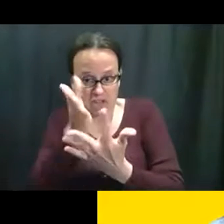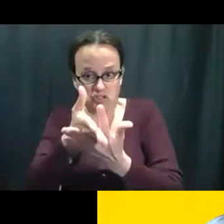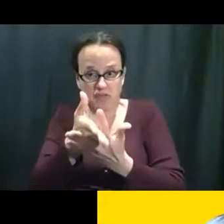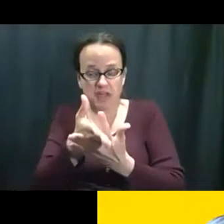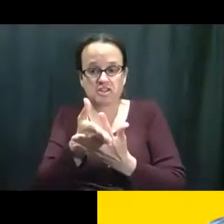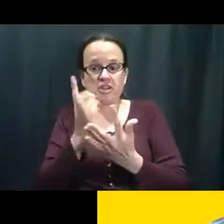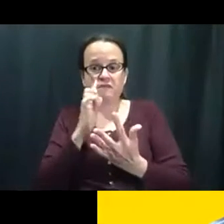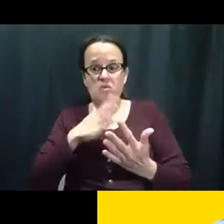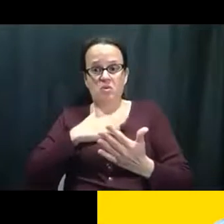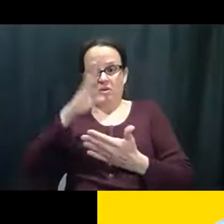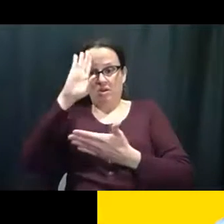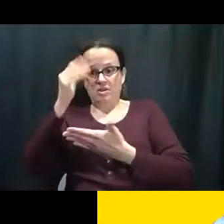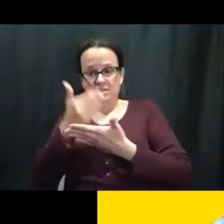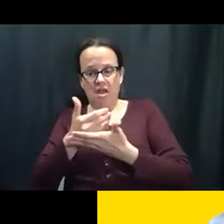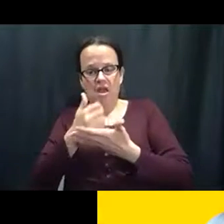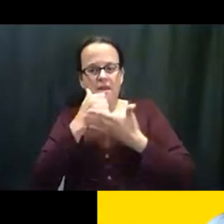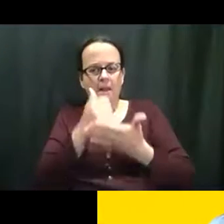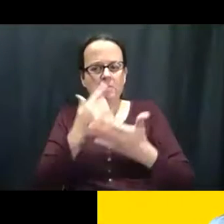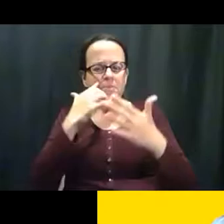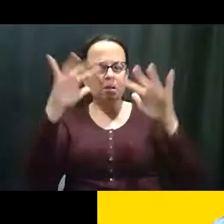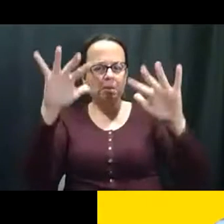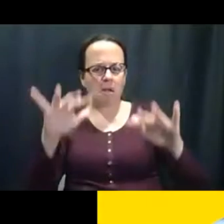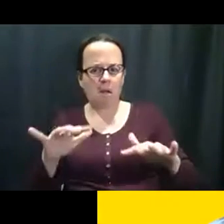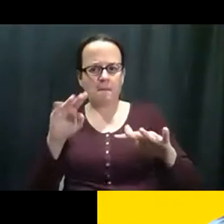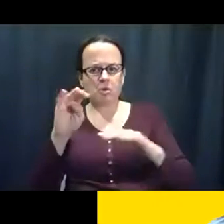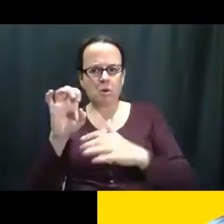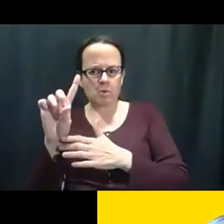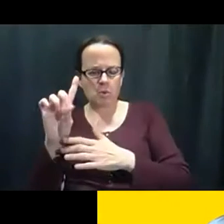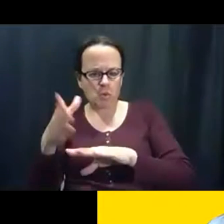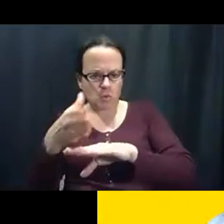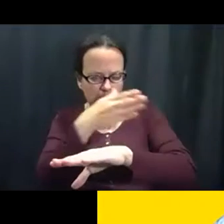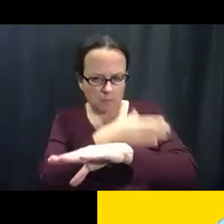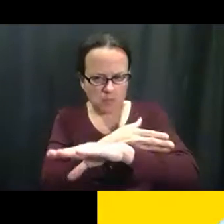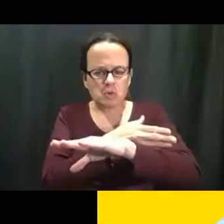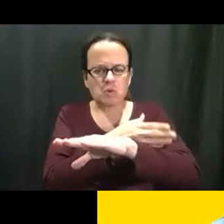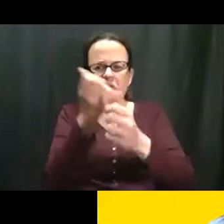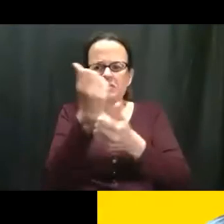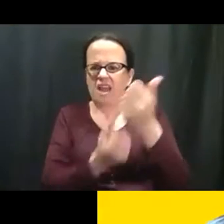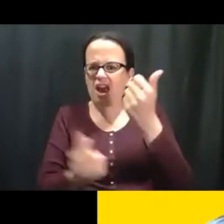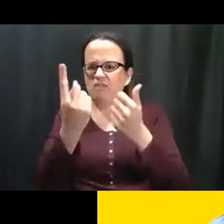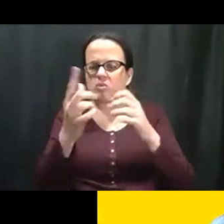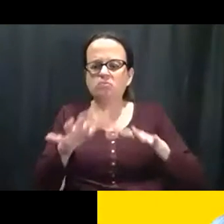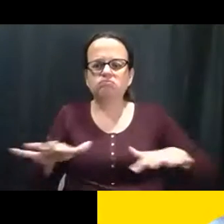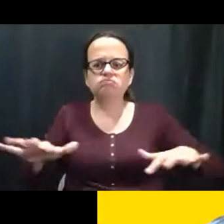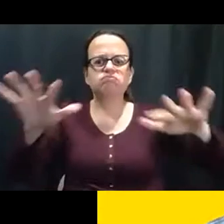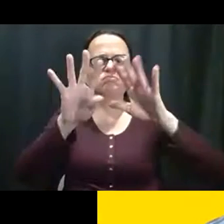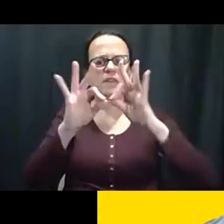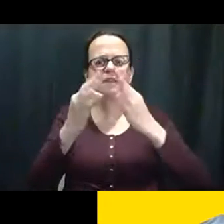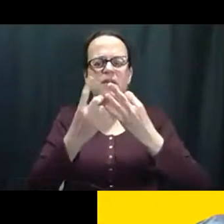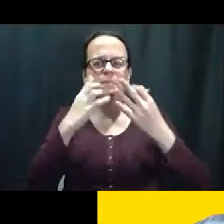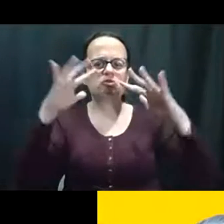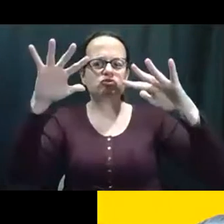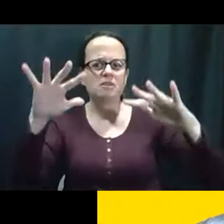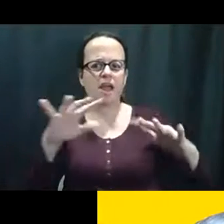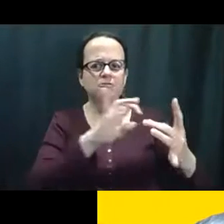adecuada para nuestros hijos, eh, los, los ayudó a que se calmara más y todo el mundo en la